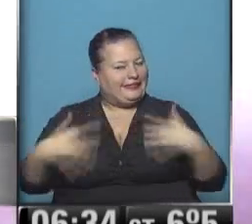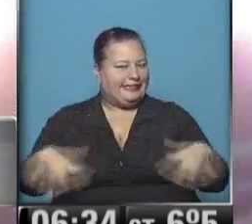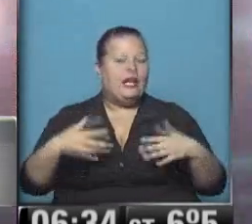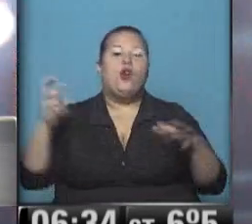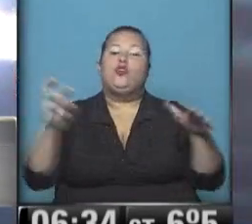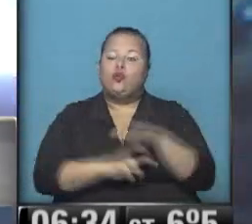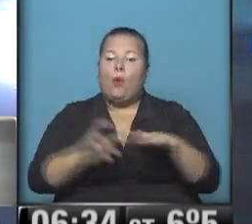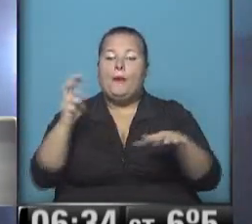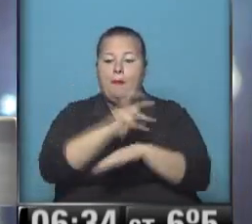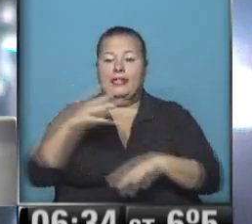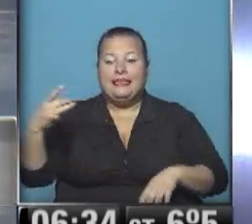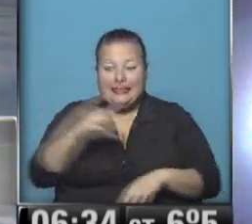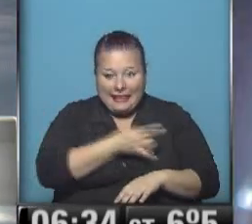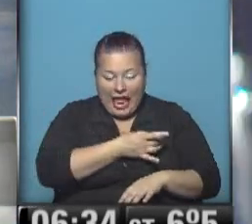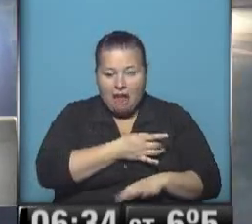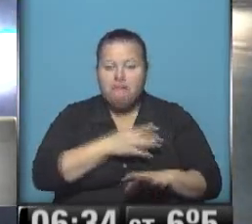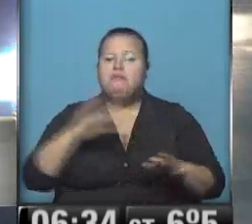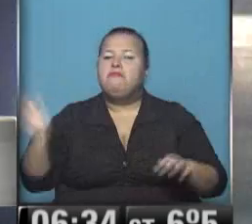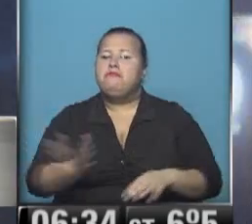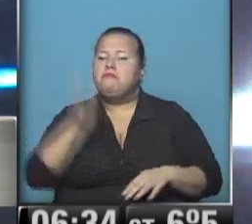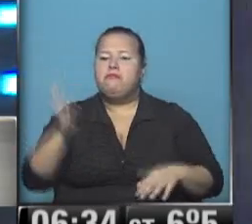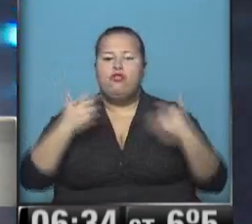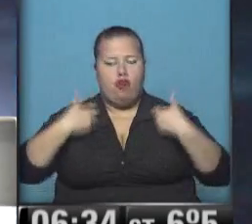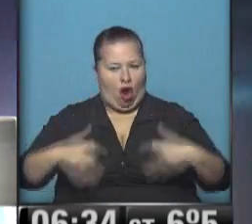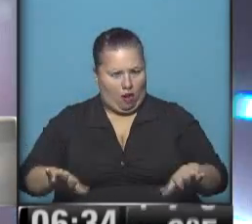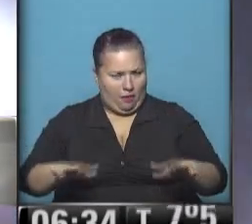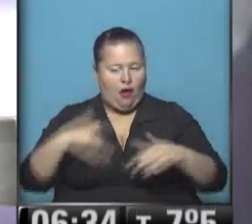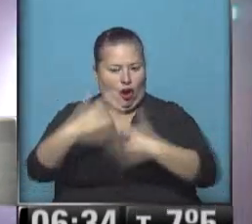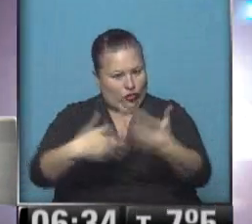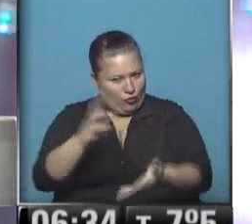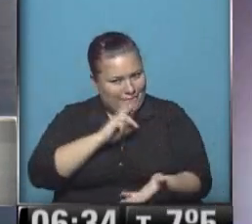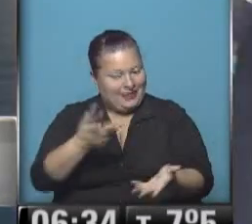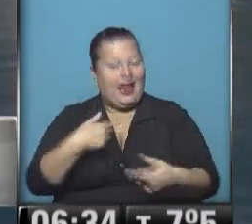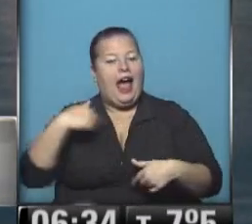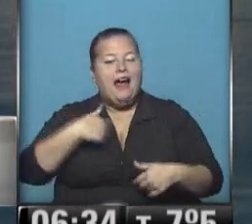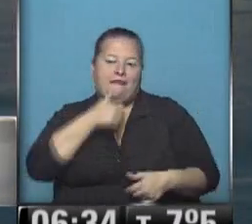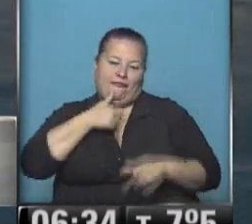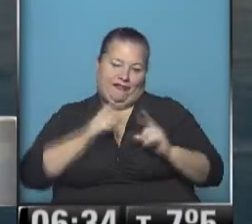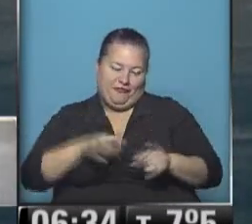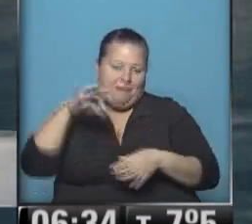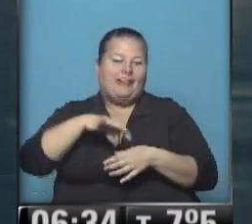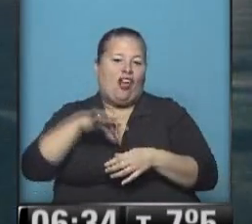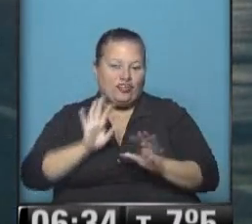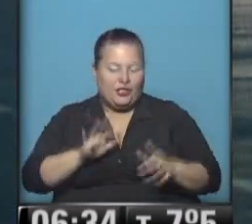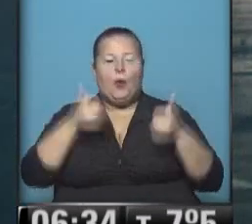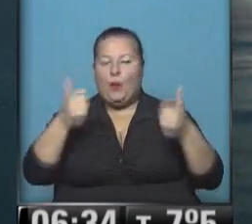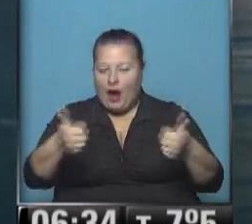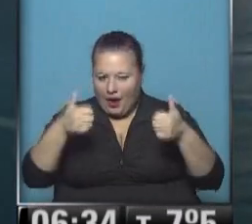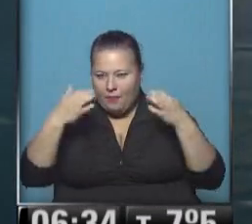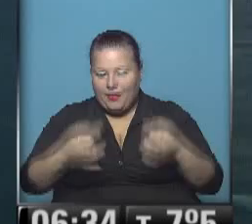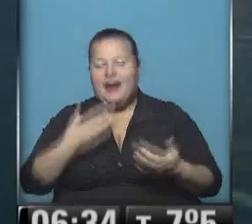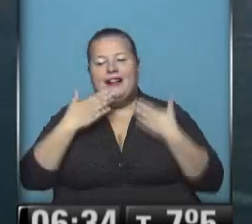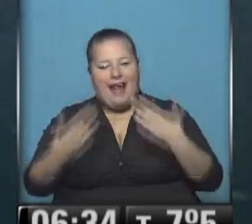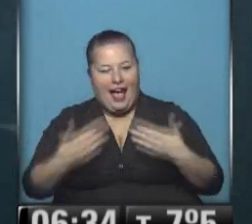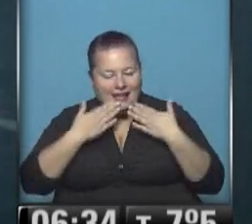Subterráneos, premetro, trenes, están circulando con normalidad. Adelante chicas, sigo con mi mate cocido. Muy bien, excelente,